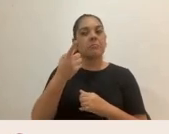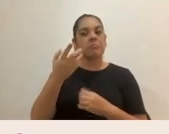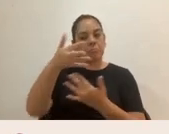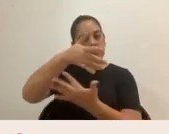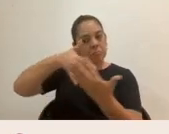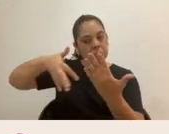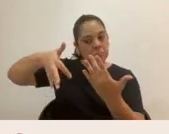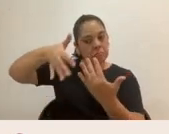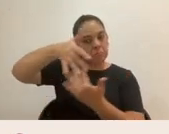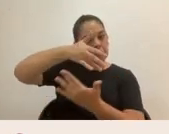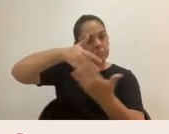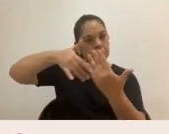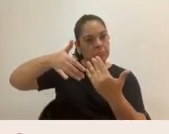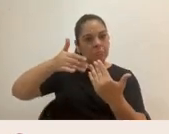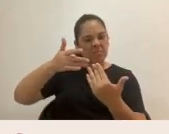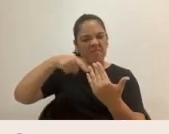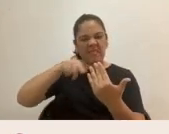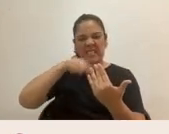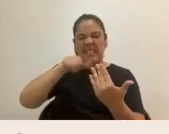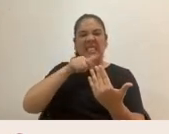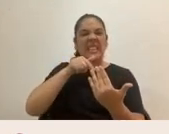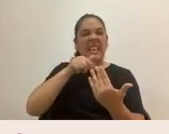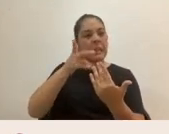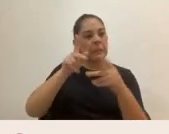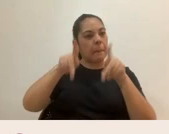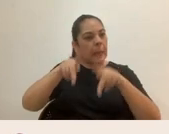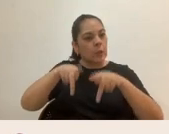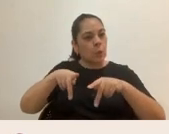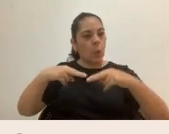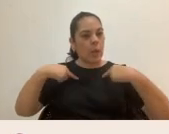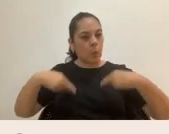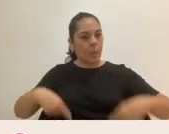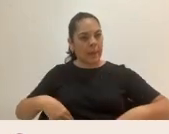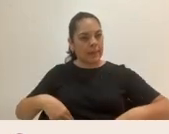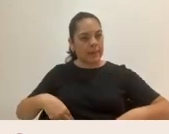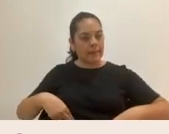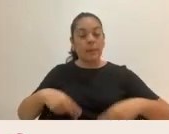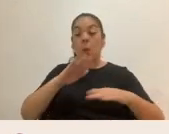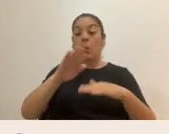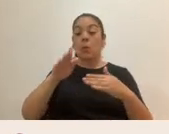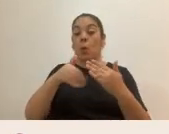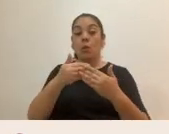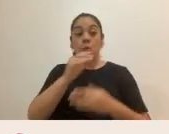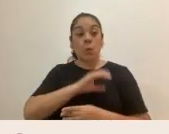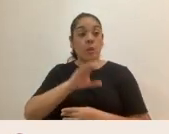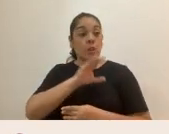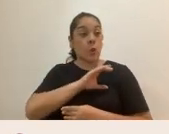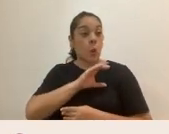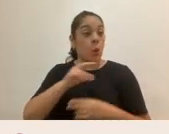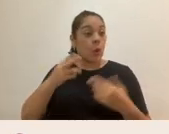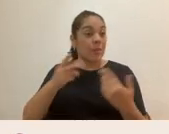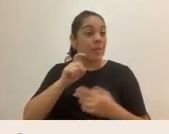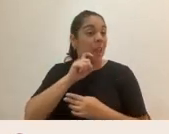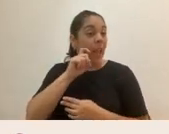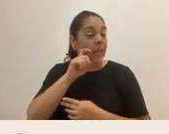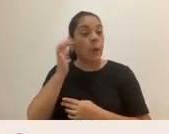y entre seres humanos y que nuestra condición de género no debería ser un condicionante